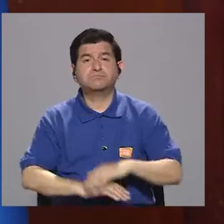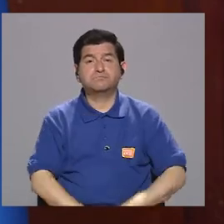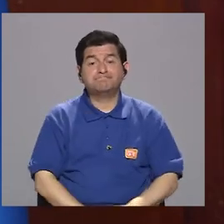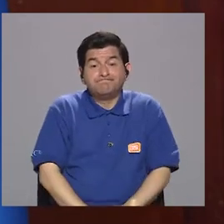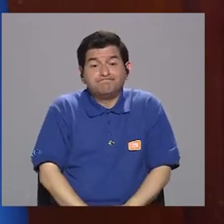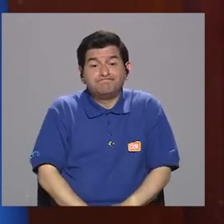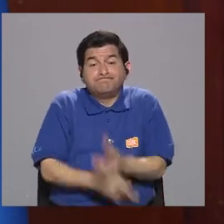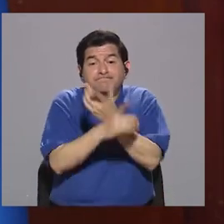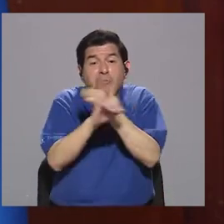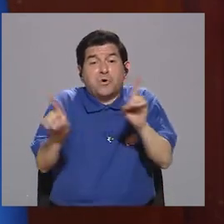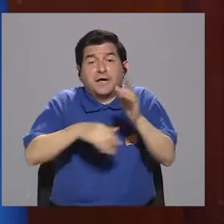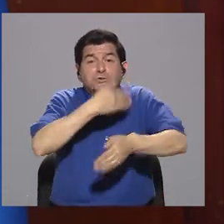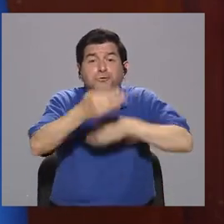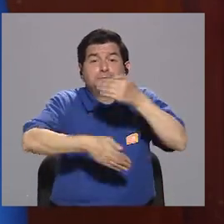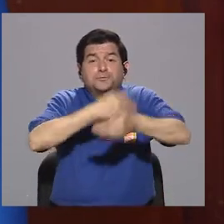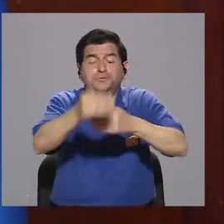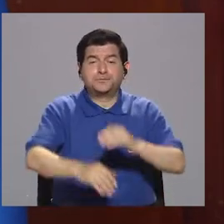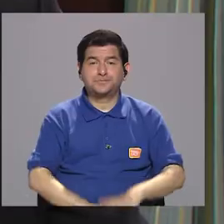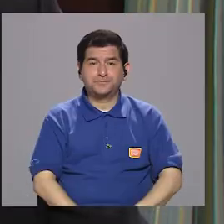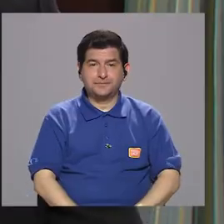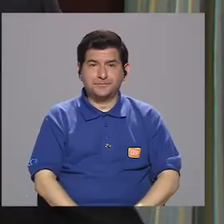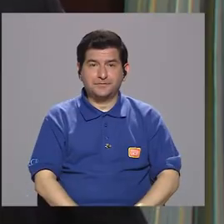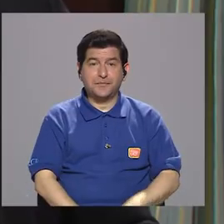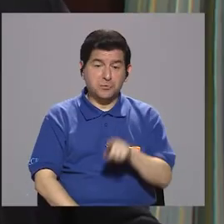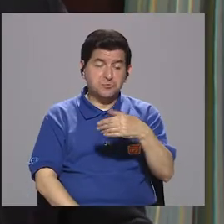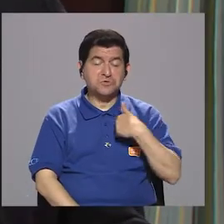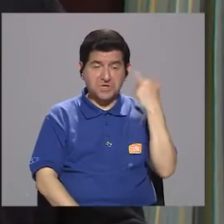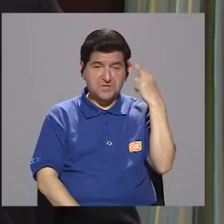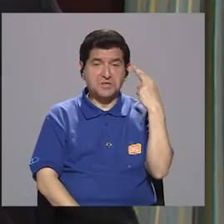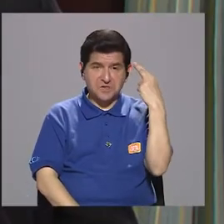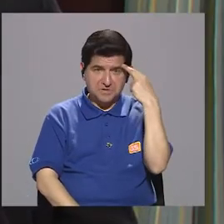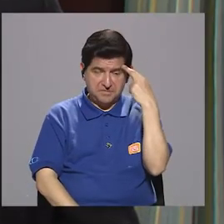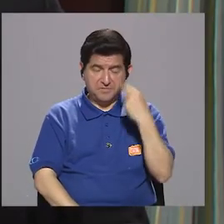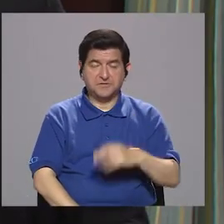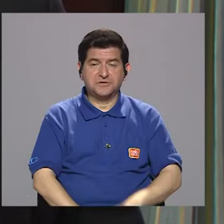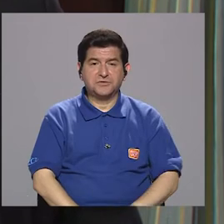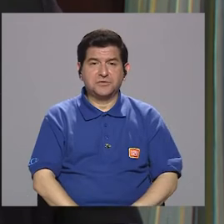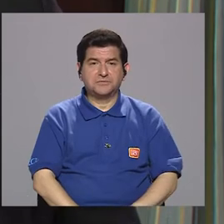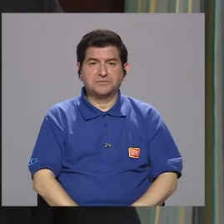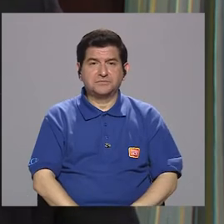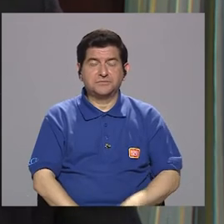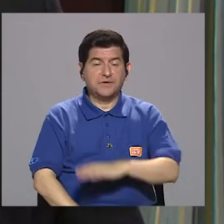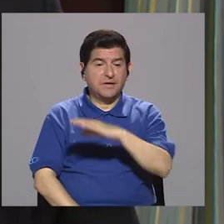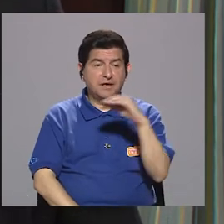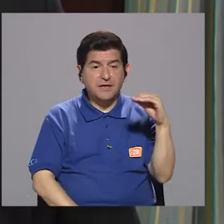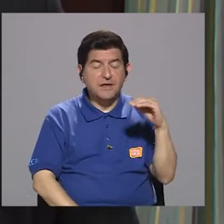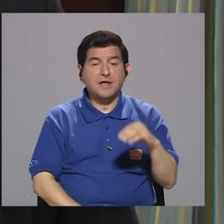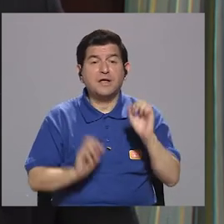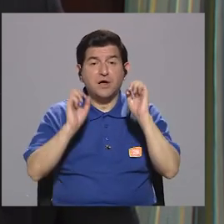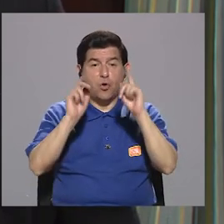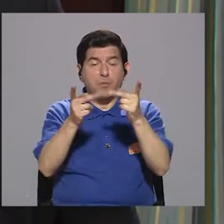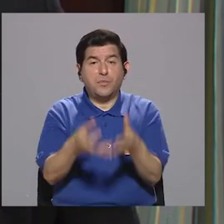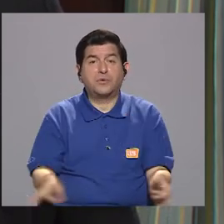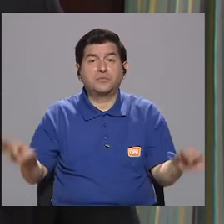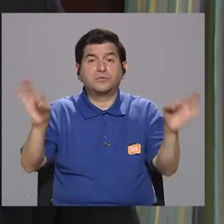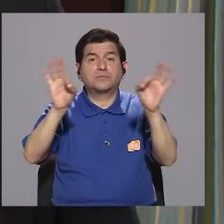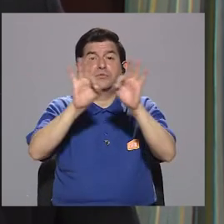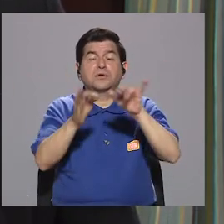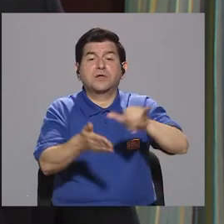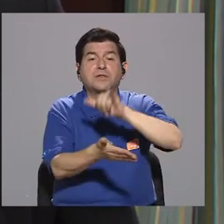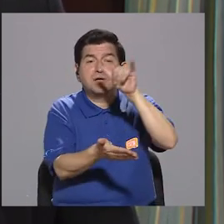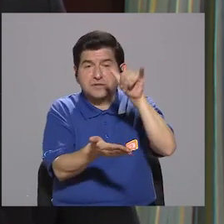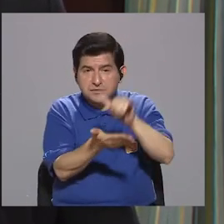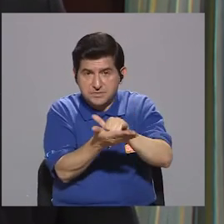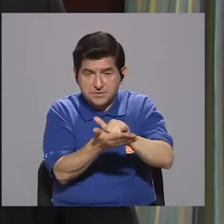Entonces, de ahí es la democracia. A mí me parece que tiene usted toda la razón. Y cada vez se ha convertido en una posibilidad muy importante para